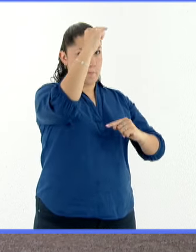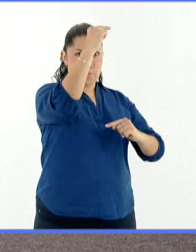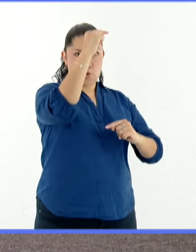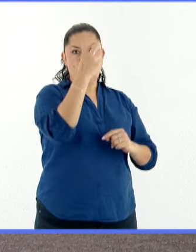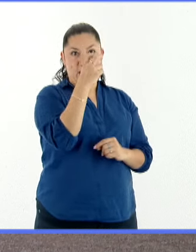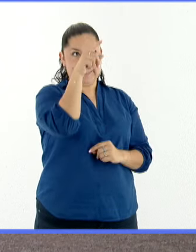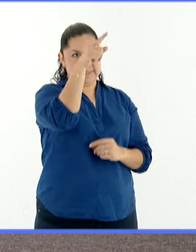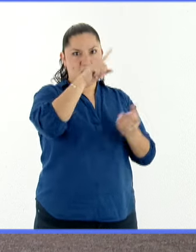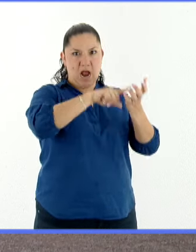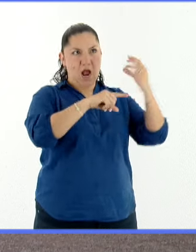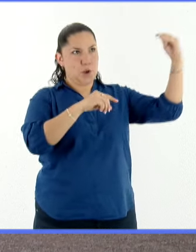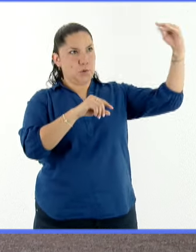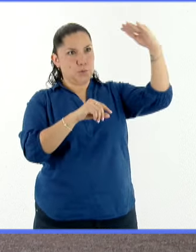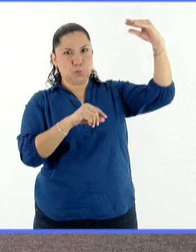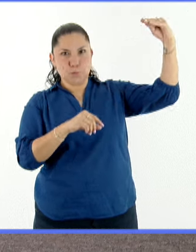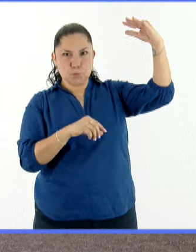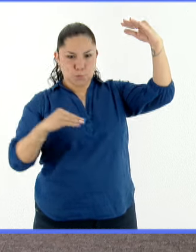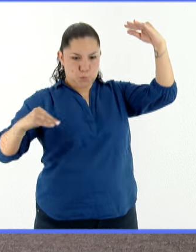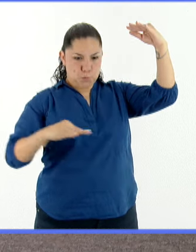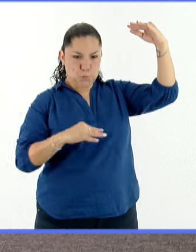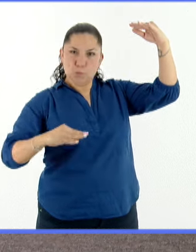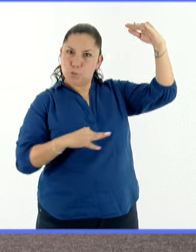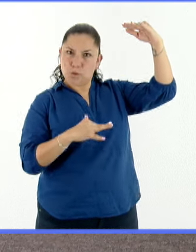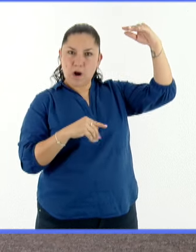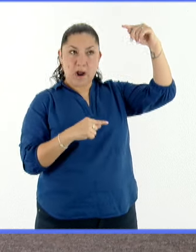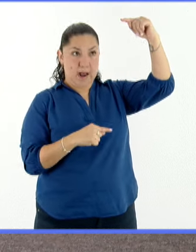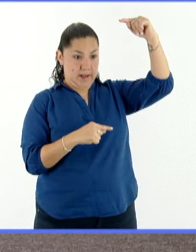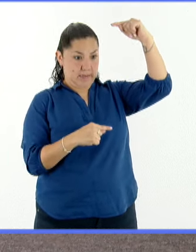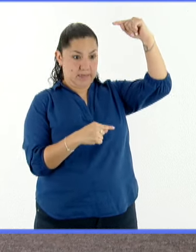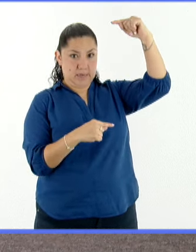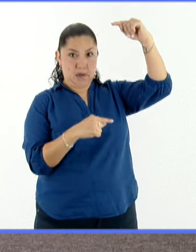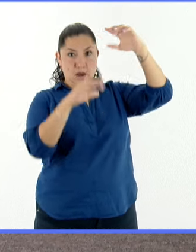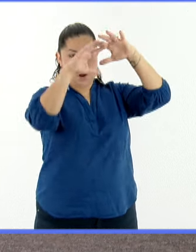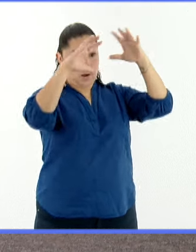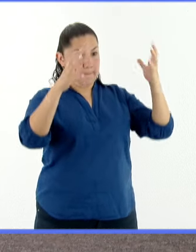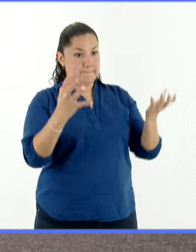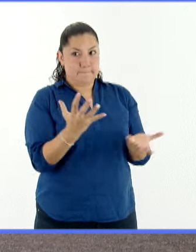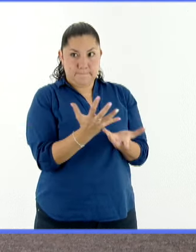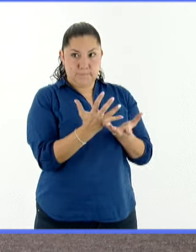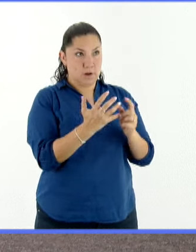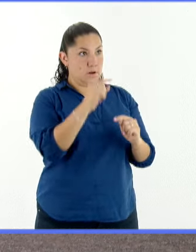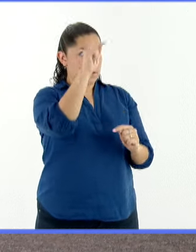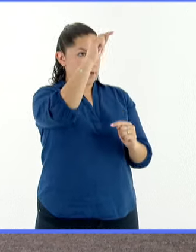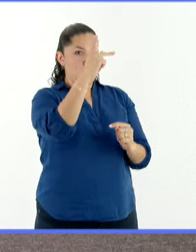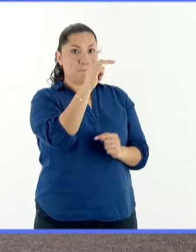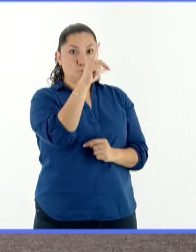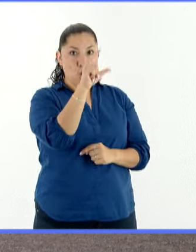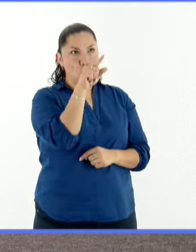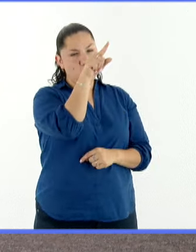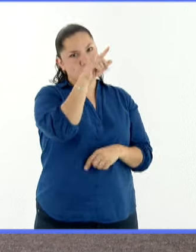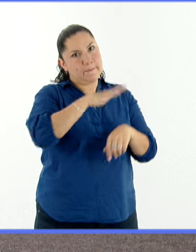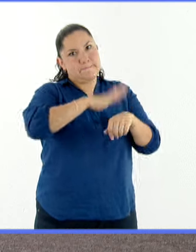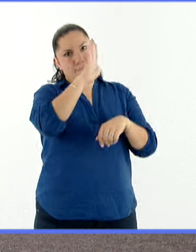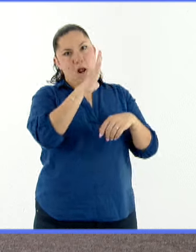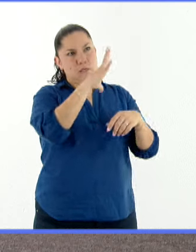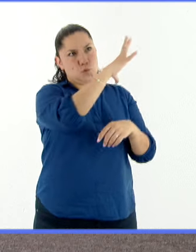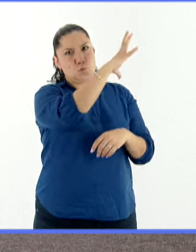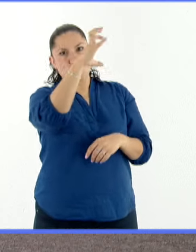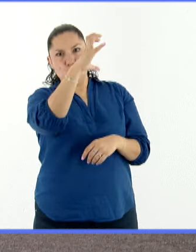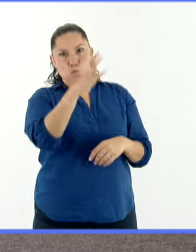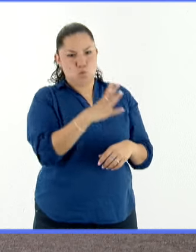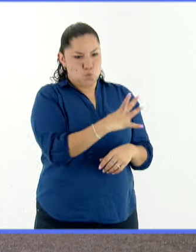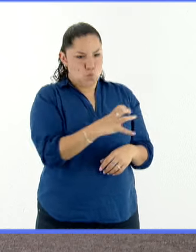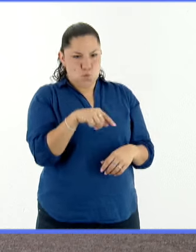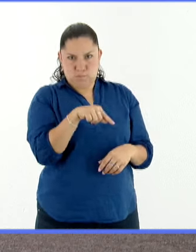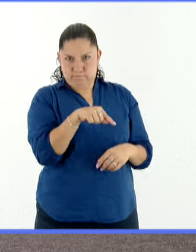Entonces, por eso es que son más sensibles estas ubicaciones cerca de los polos. ¿Qué se necesita para observar todo esto? Por